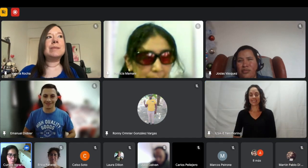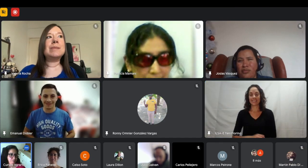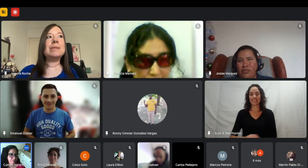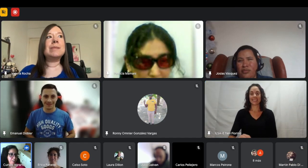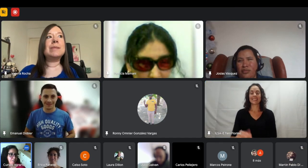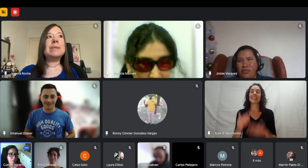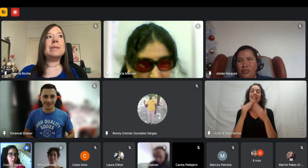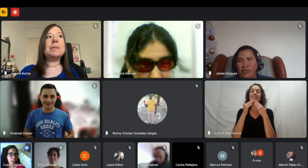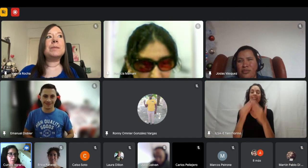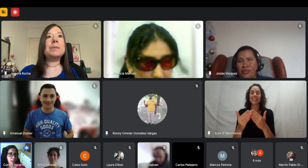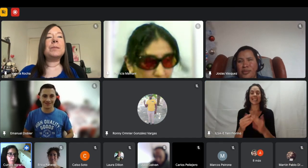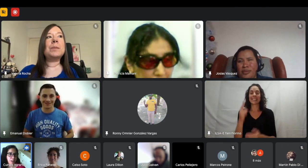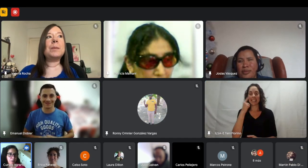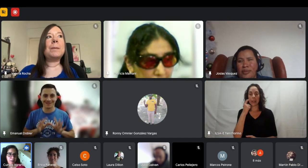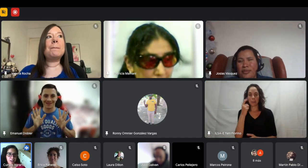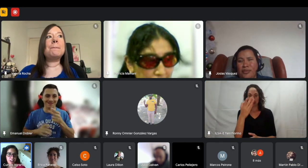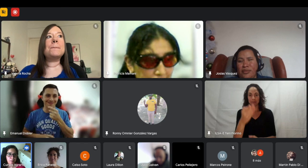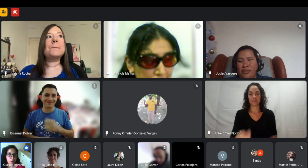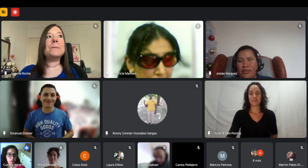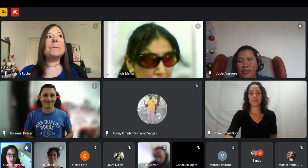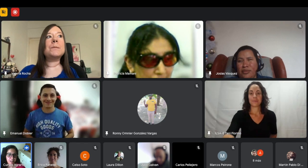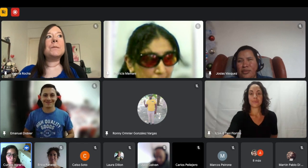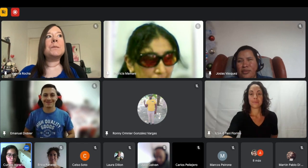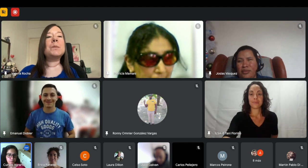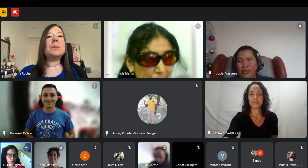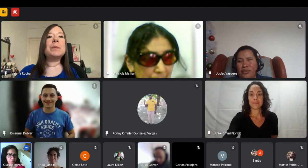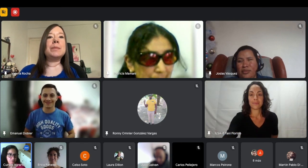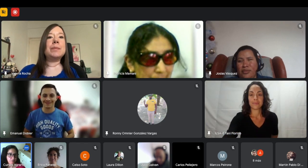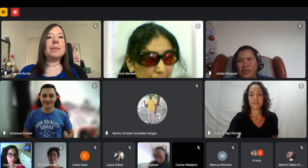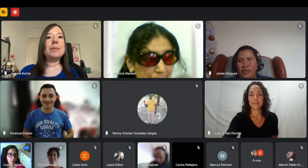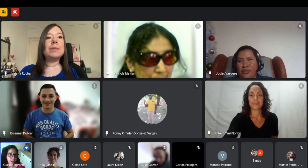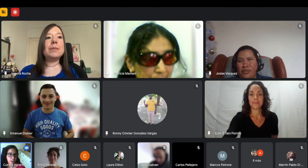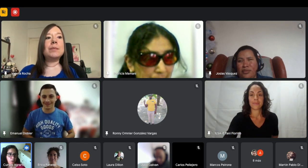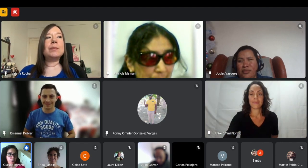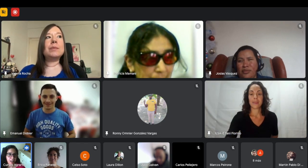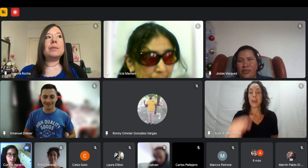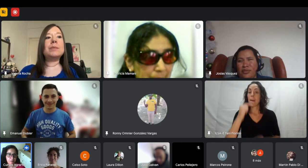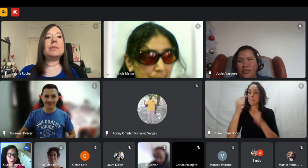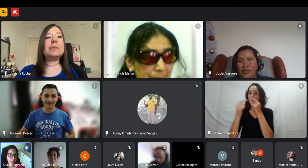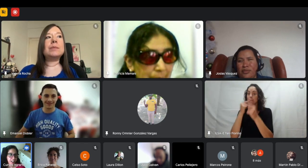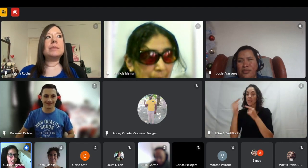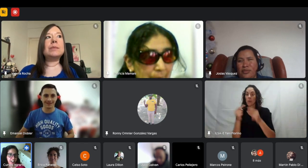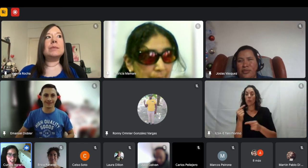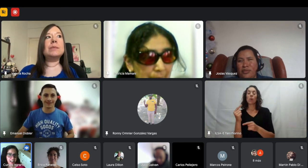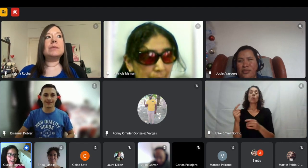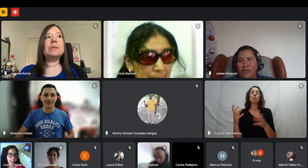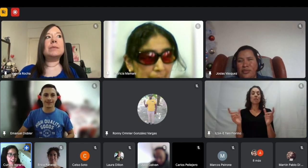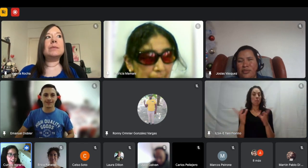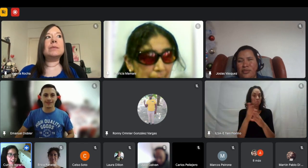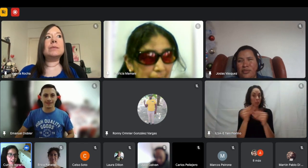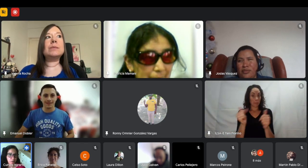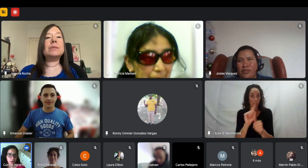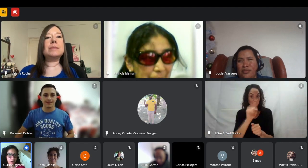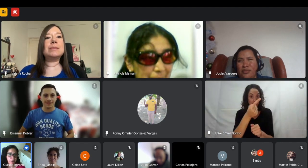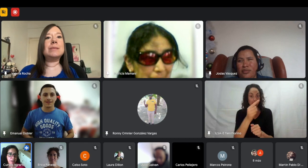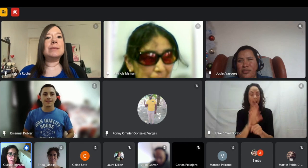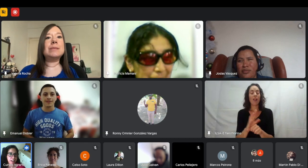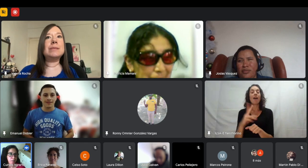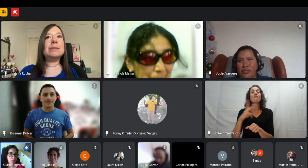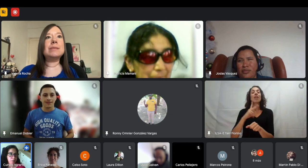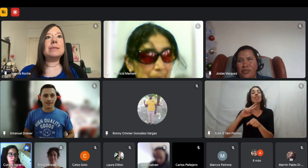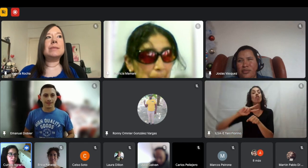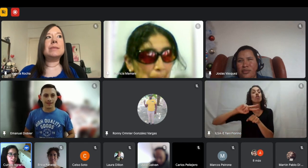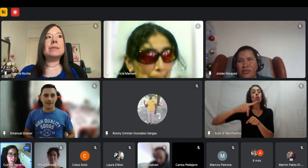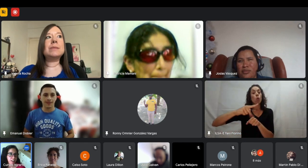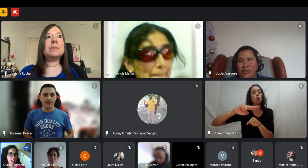Emanuel bueno ya terminamos la primera ronda de preguntas nos quedan dos más vamos a tratar de ser un poquito más